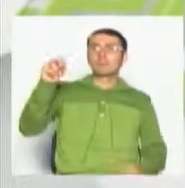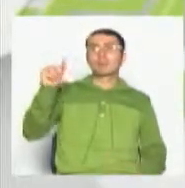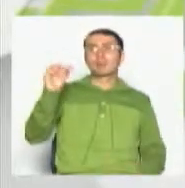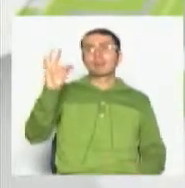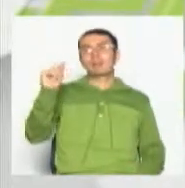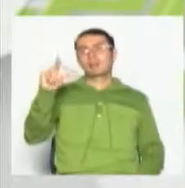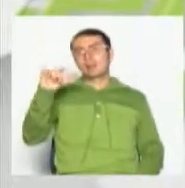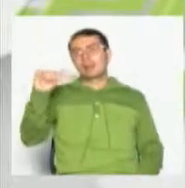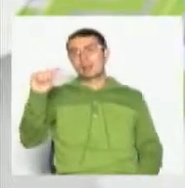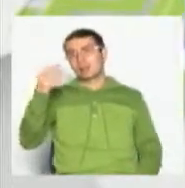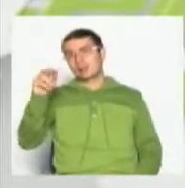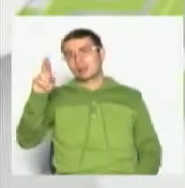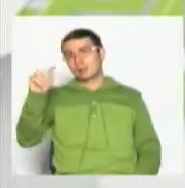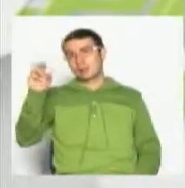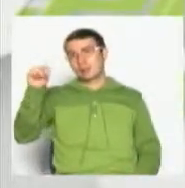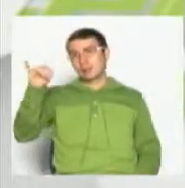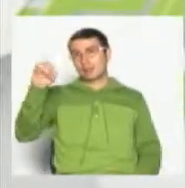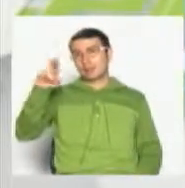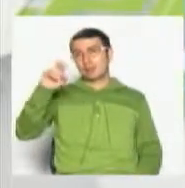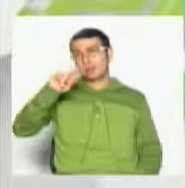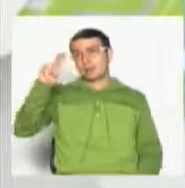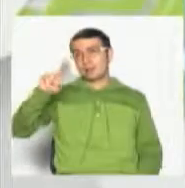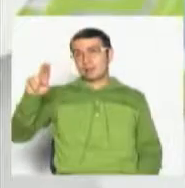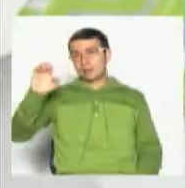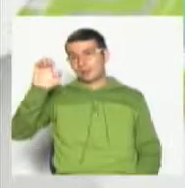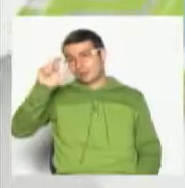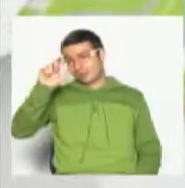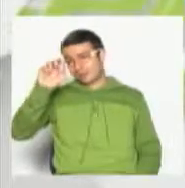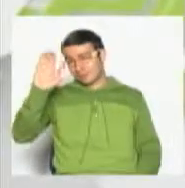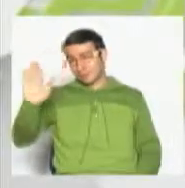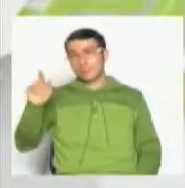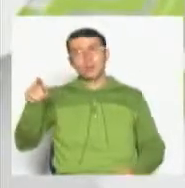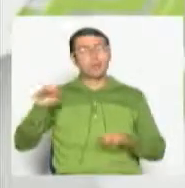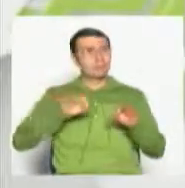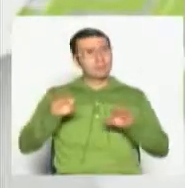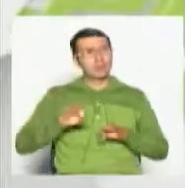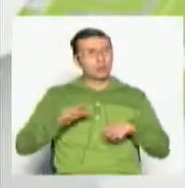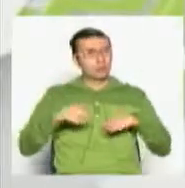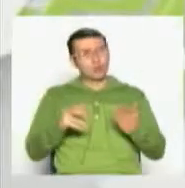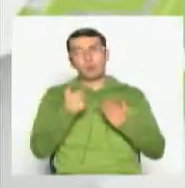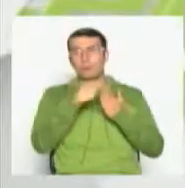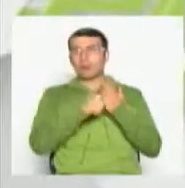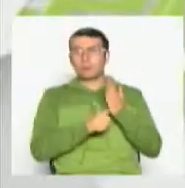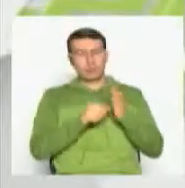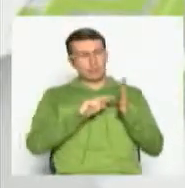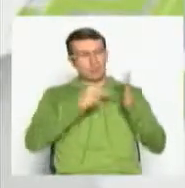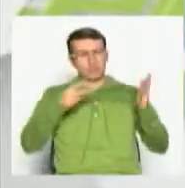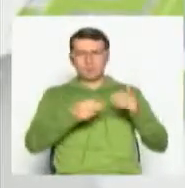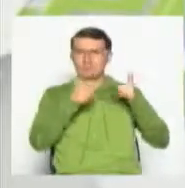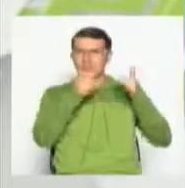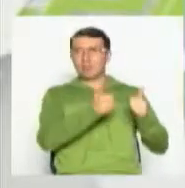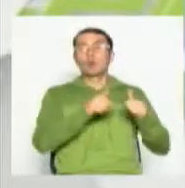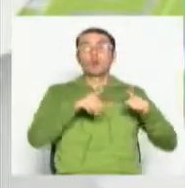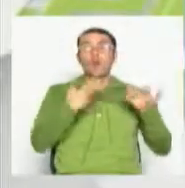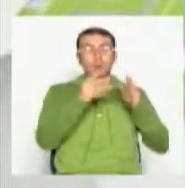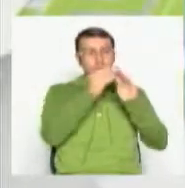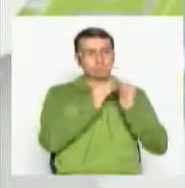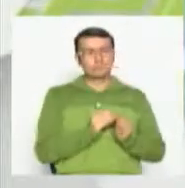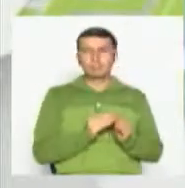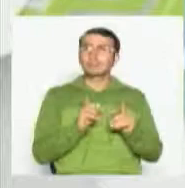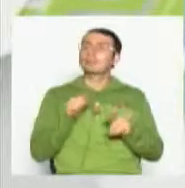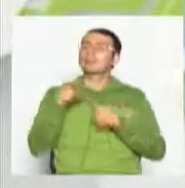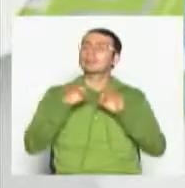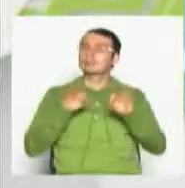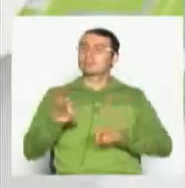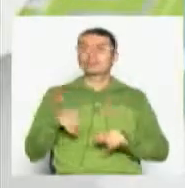sección acerca de los mecanismos importantes que se deben tener en cuenta para hacer un muy buen programa de televisión, como también pues nos pone al día con